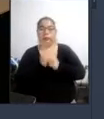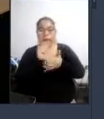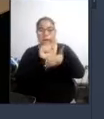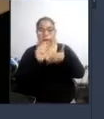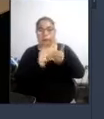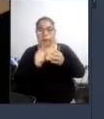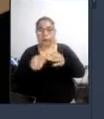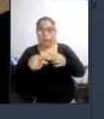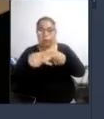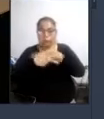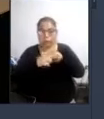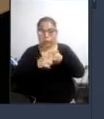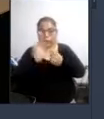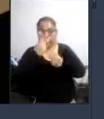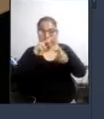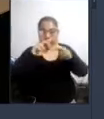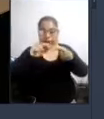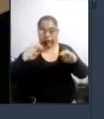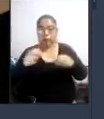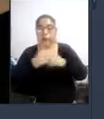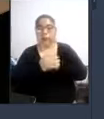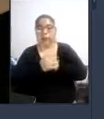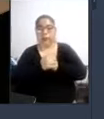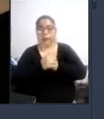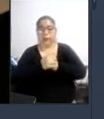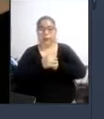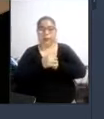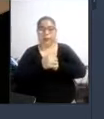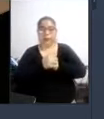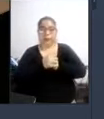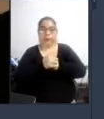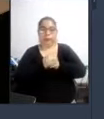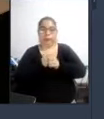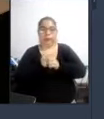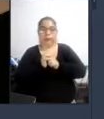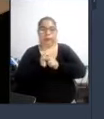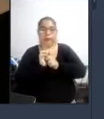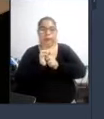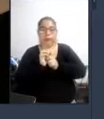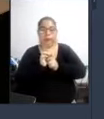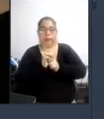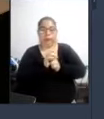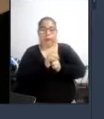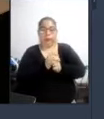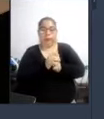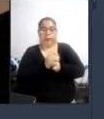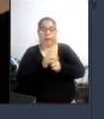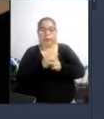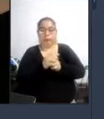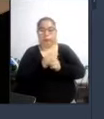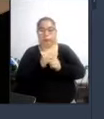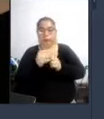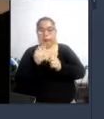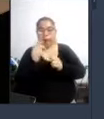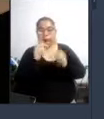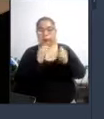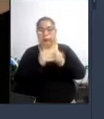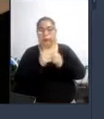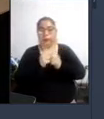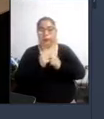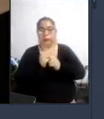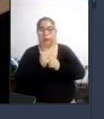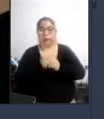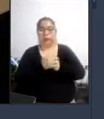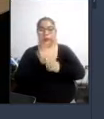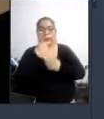sino nos interesa hacer investigación así es que en eso también estamos muy involucrados finalmente quiero agradecer